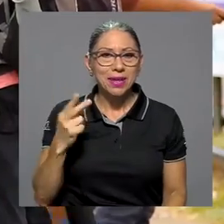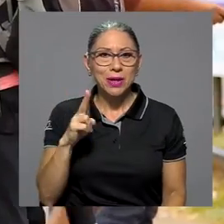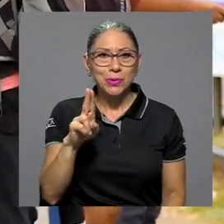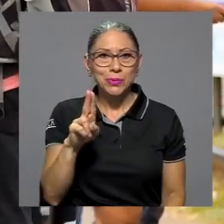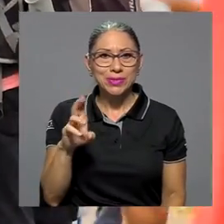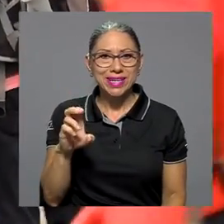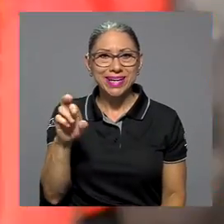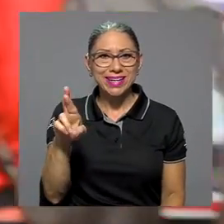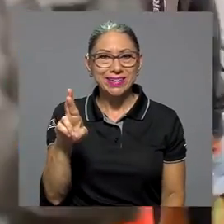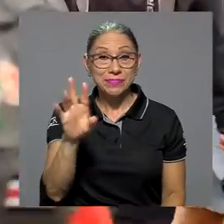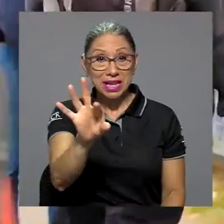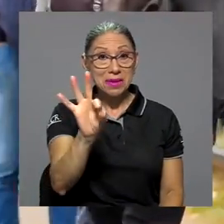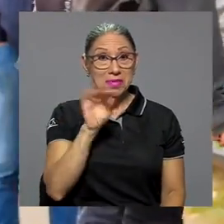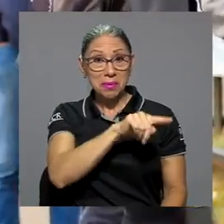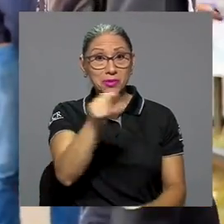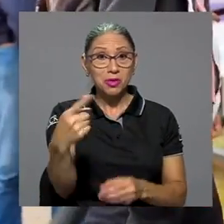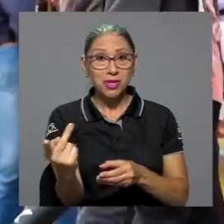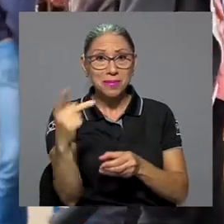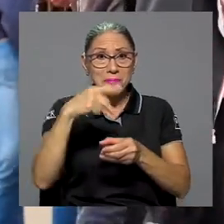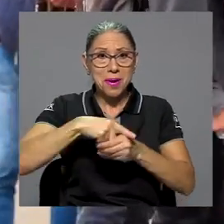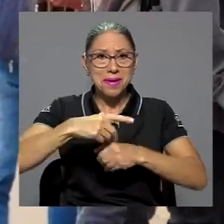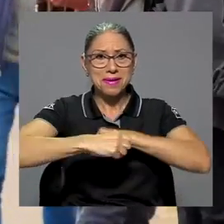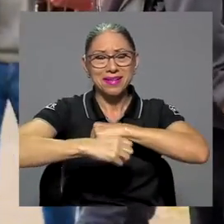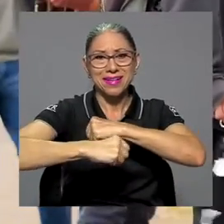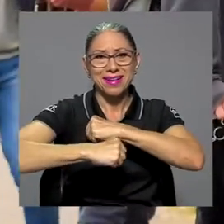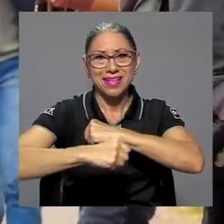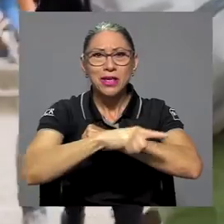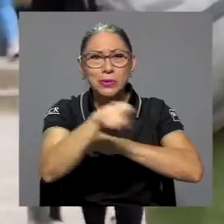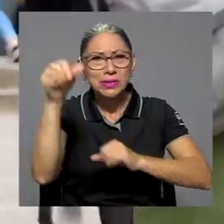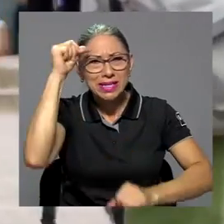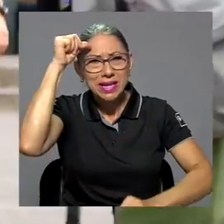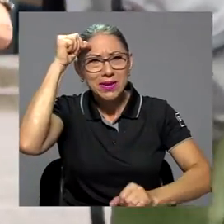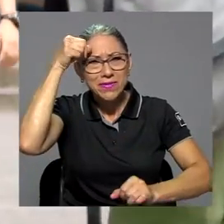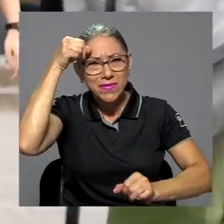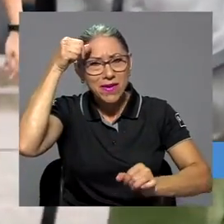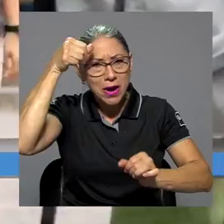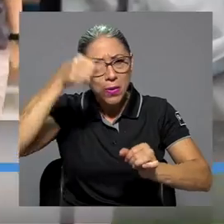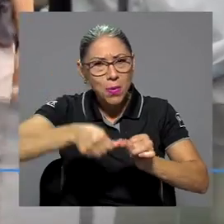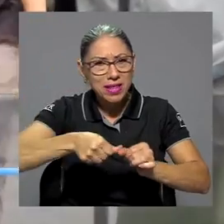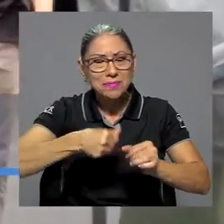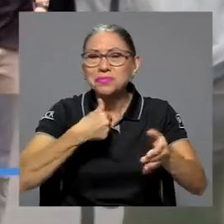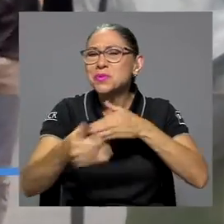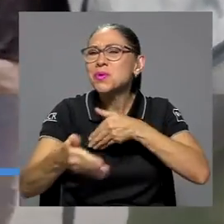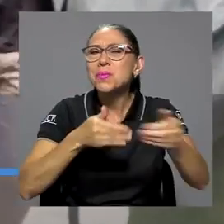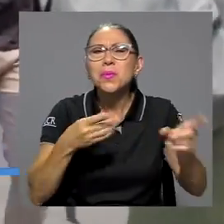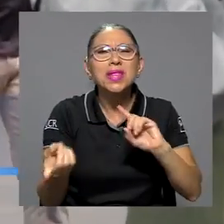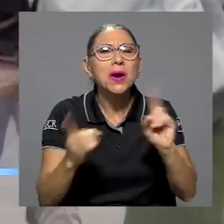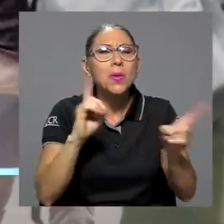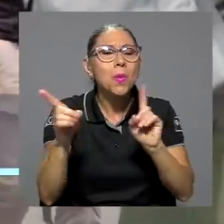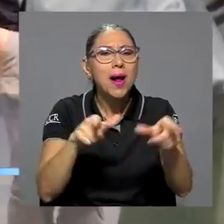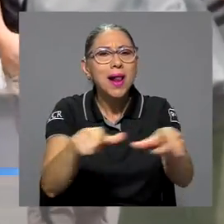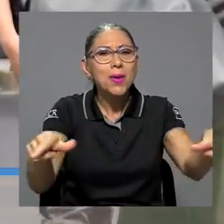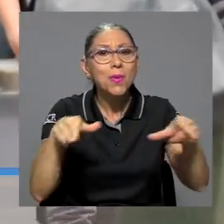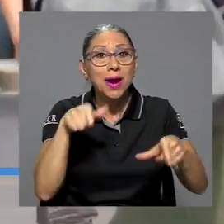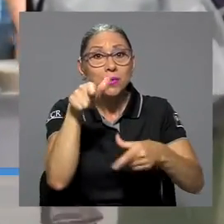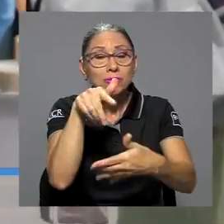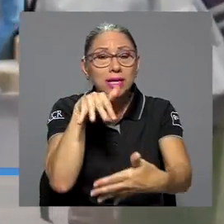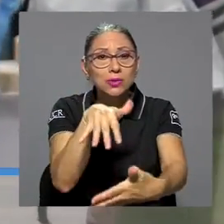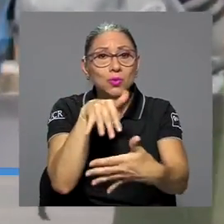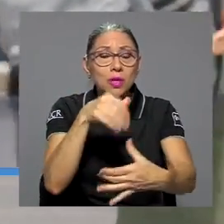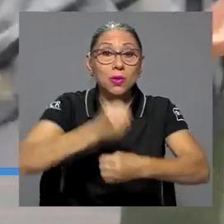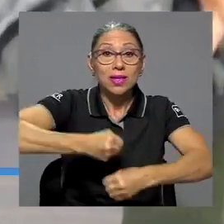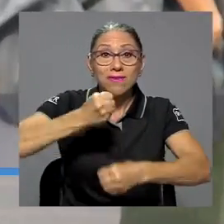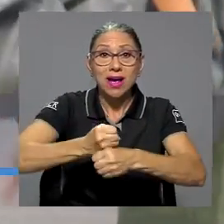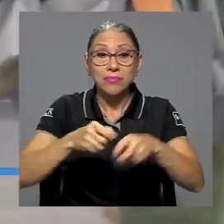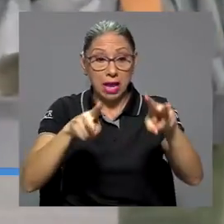Le invitamos a ser parte de la campaña y a recordar que, sin importar el lugar donde estudie o trabaje, valores